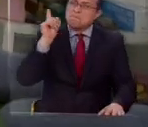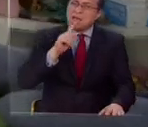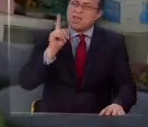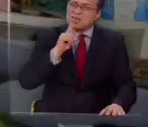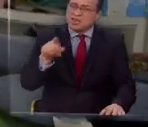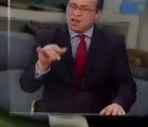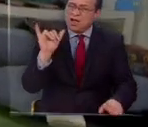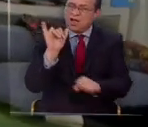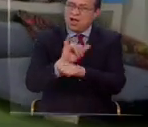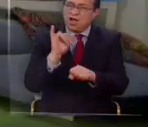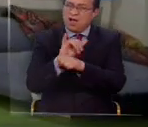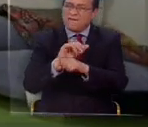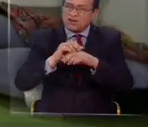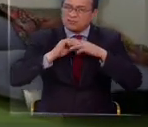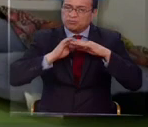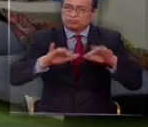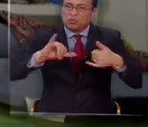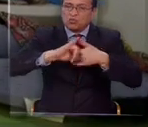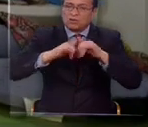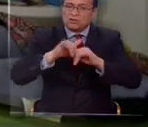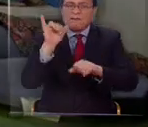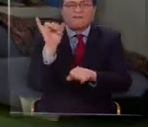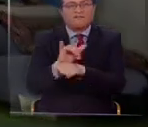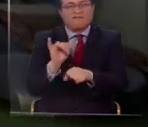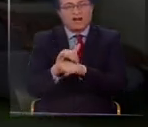y que no eran médicos de acá de Chile.